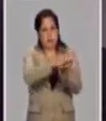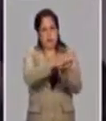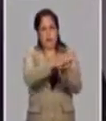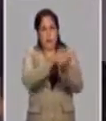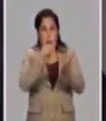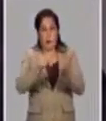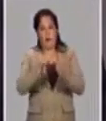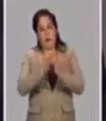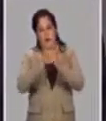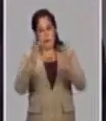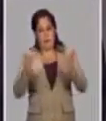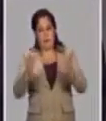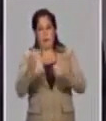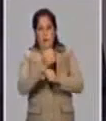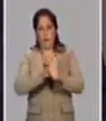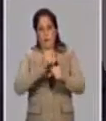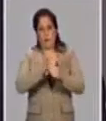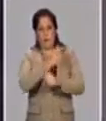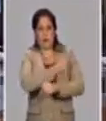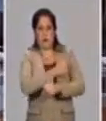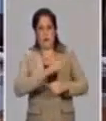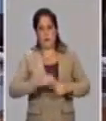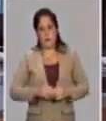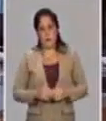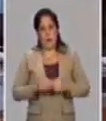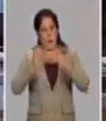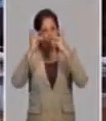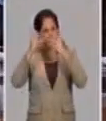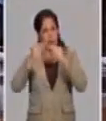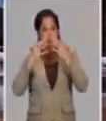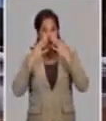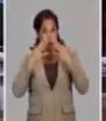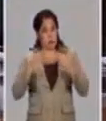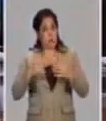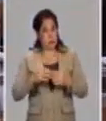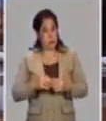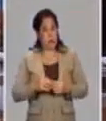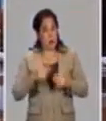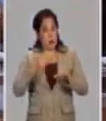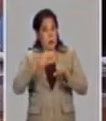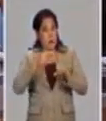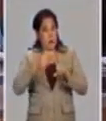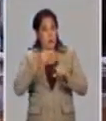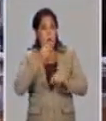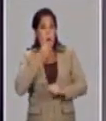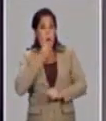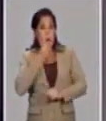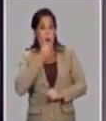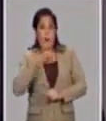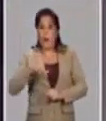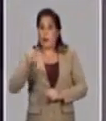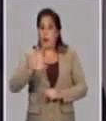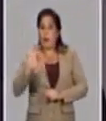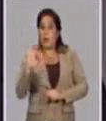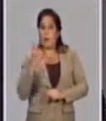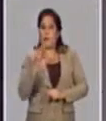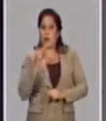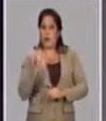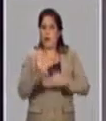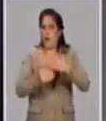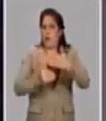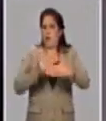durante la extensión del uso de estas vacunas. Pero esos primeros datos son buenos, son positivos. y permitirá ir